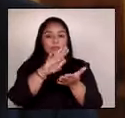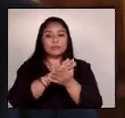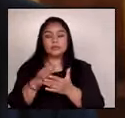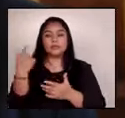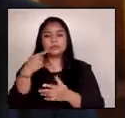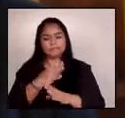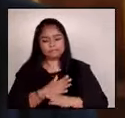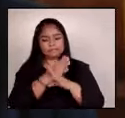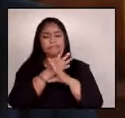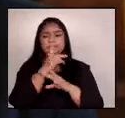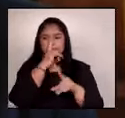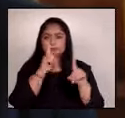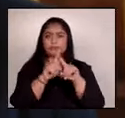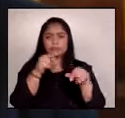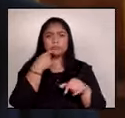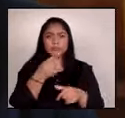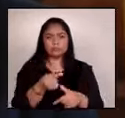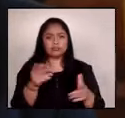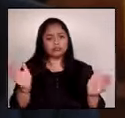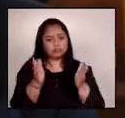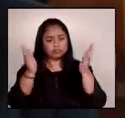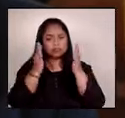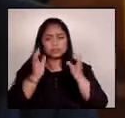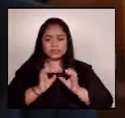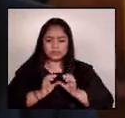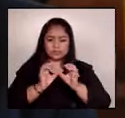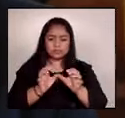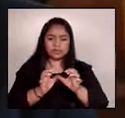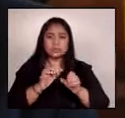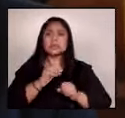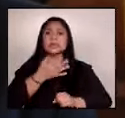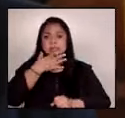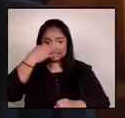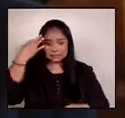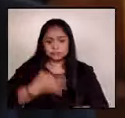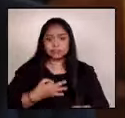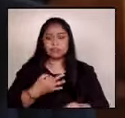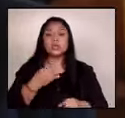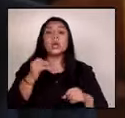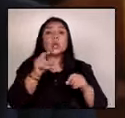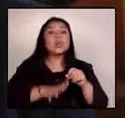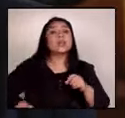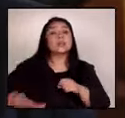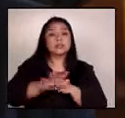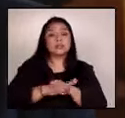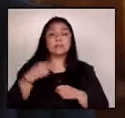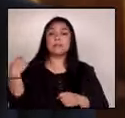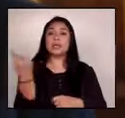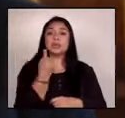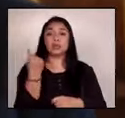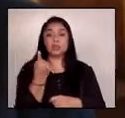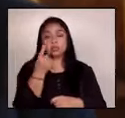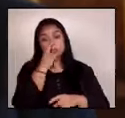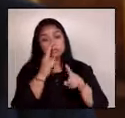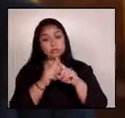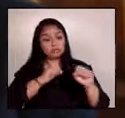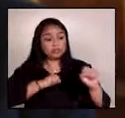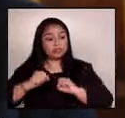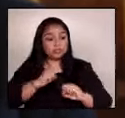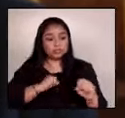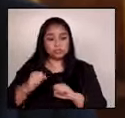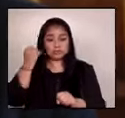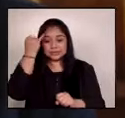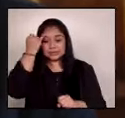recompensas de estos esfuerzos sean efectivamente universales. Que los beneficios del ingenio, el trabajo